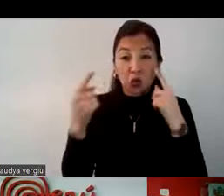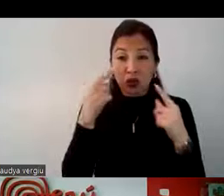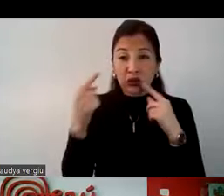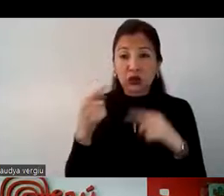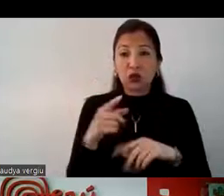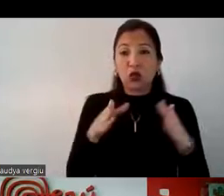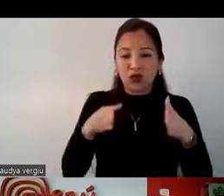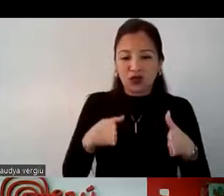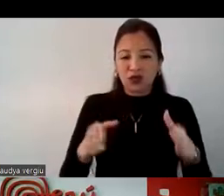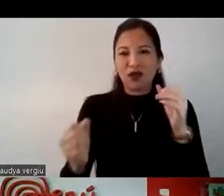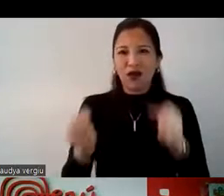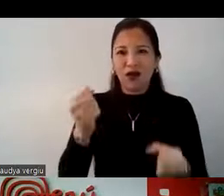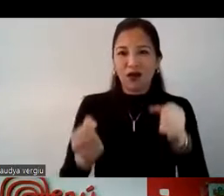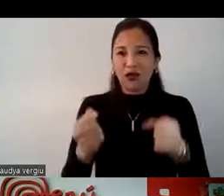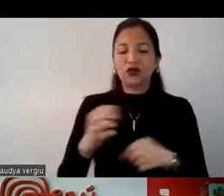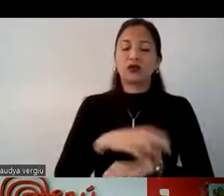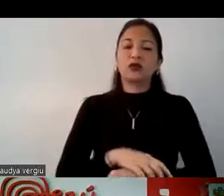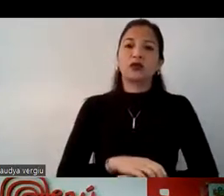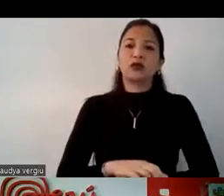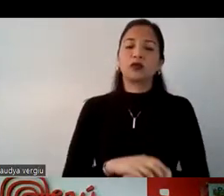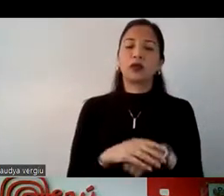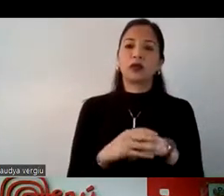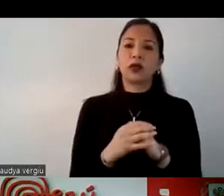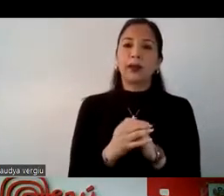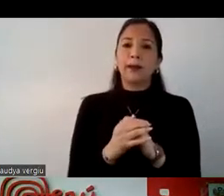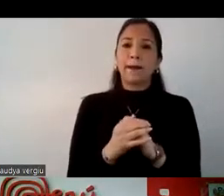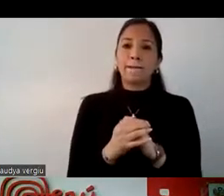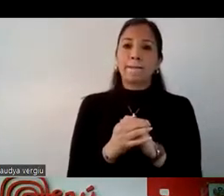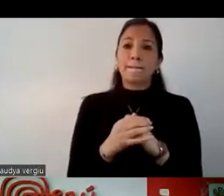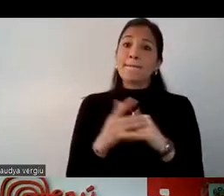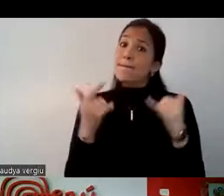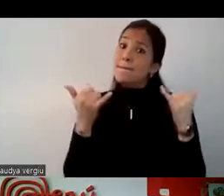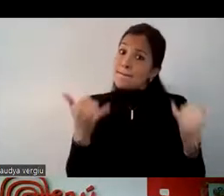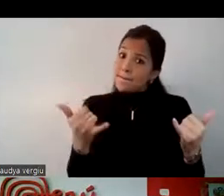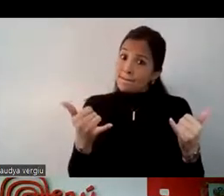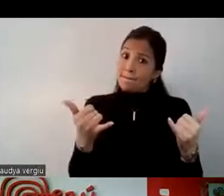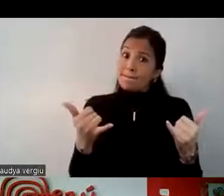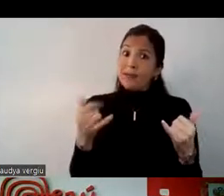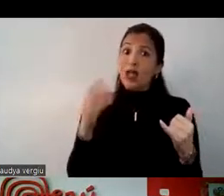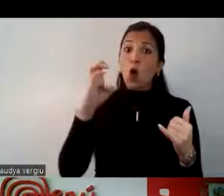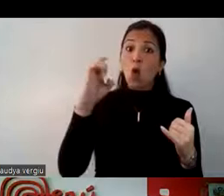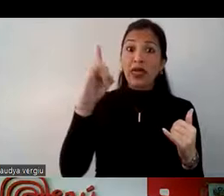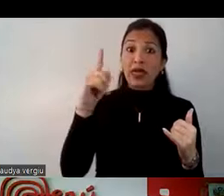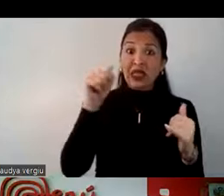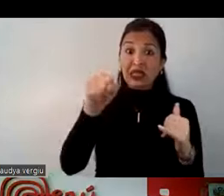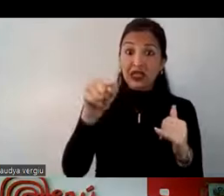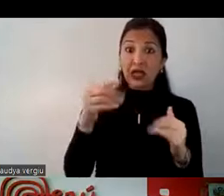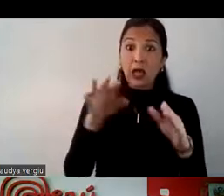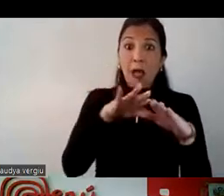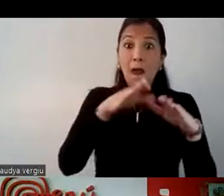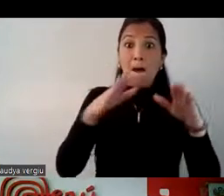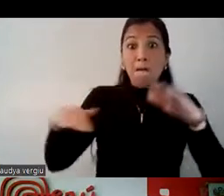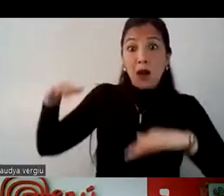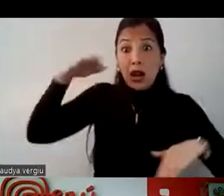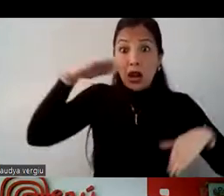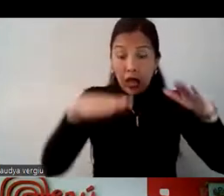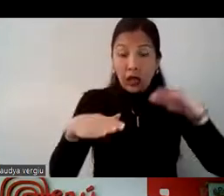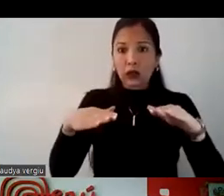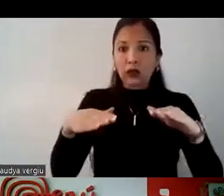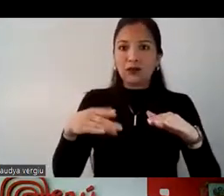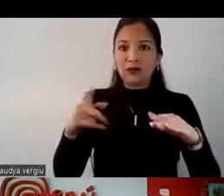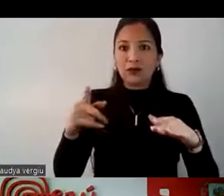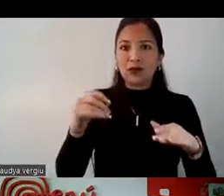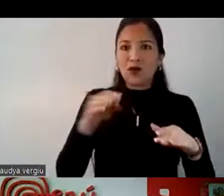transporte terrestre. A pesar de que Guayaquil tiene playas, a pesar de que ellos están en las costas, cuando